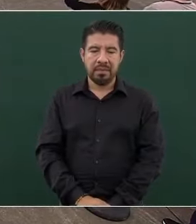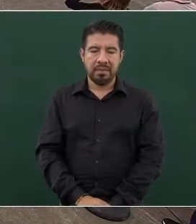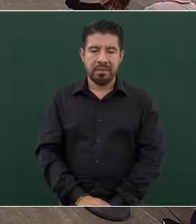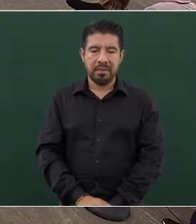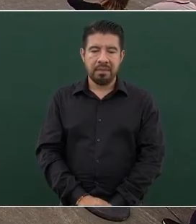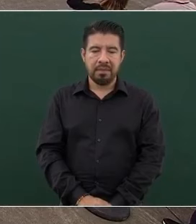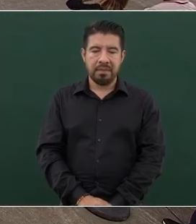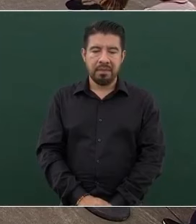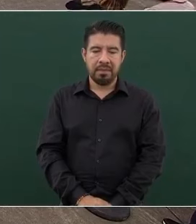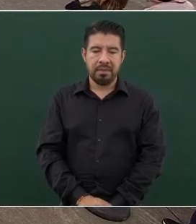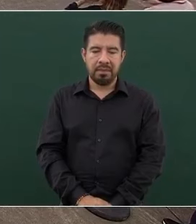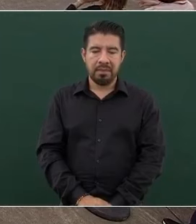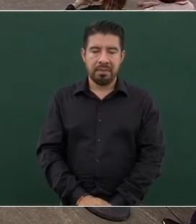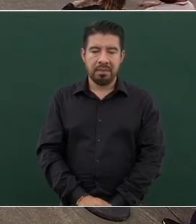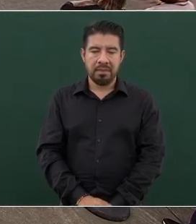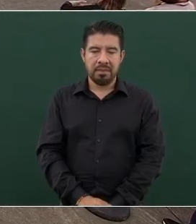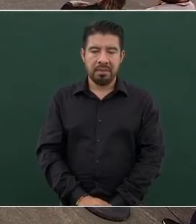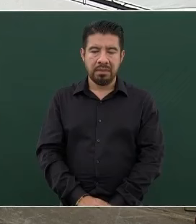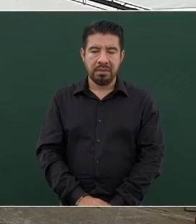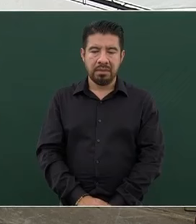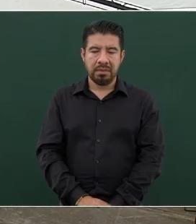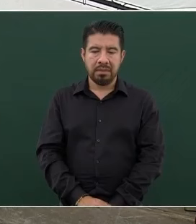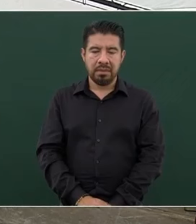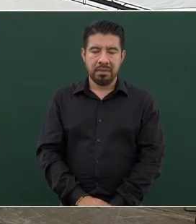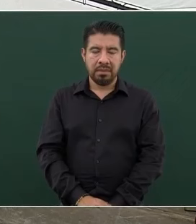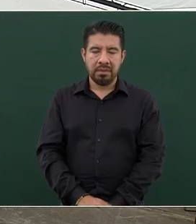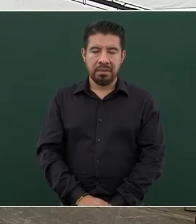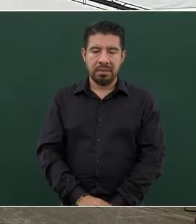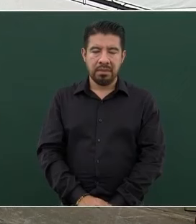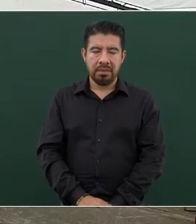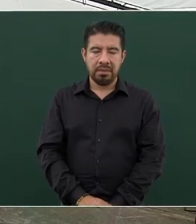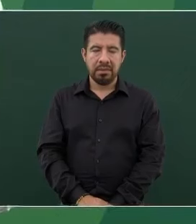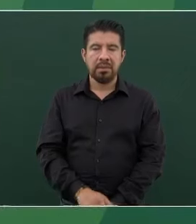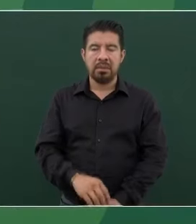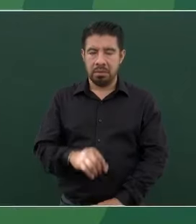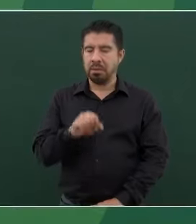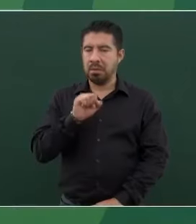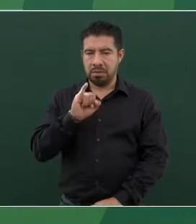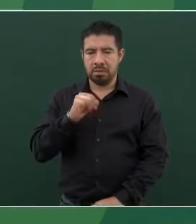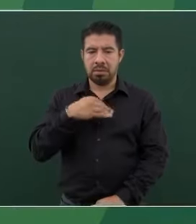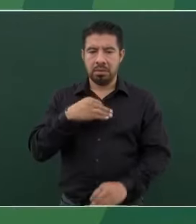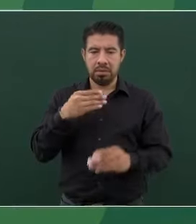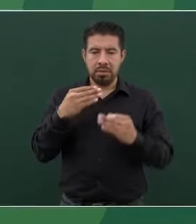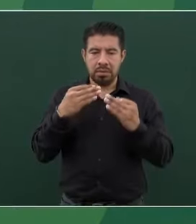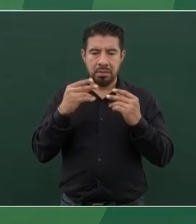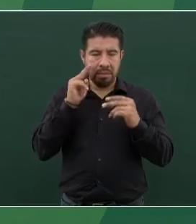Ya nada más preguntarle si va a ver el debate el domingo. Gracias. Sí, sí, voy a ver el debate.